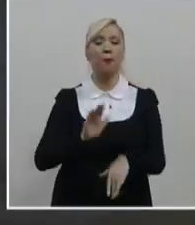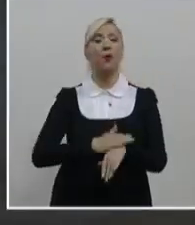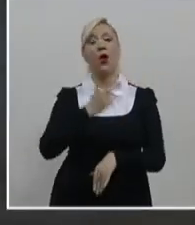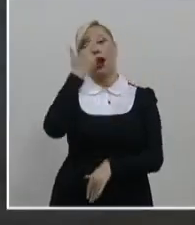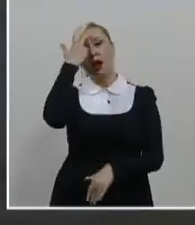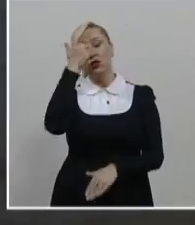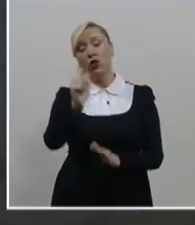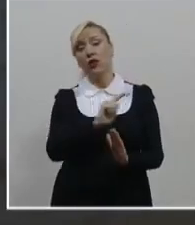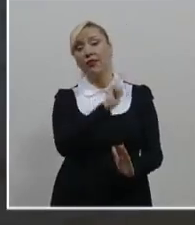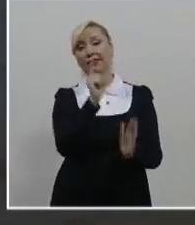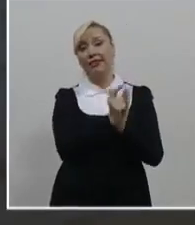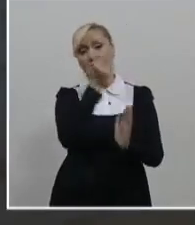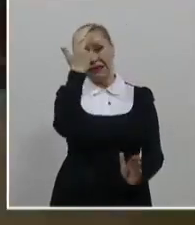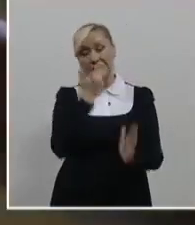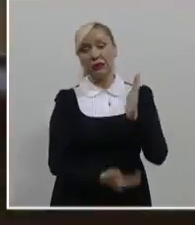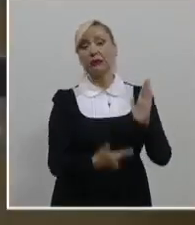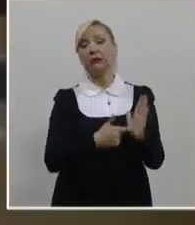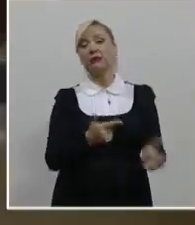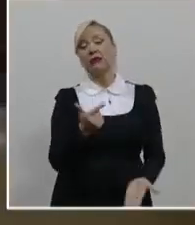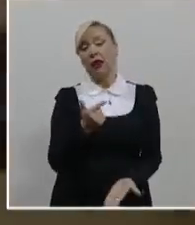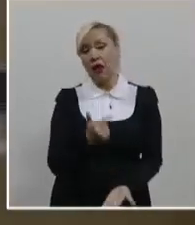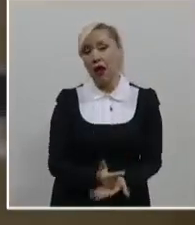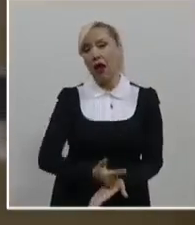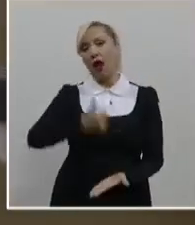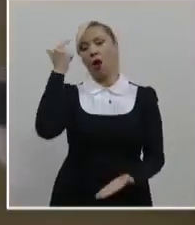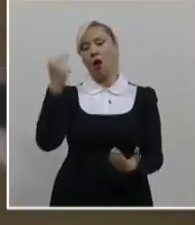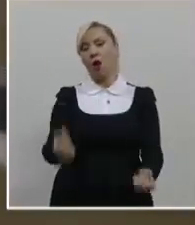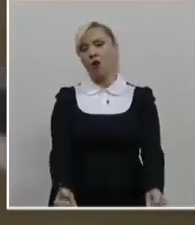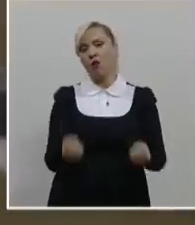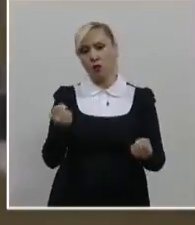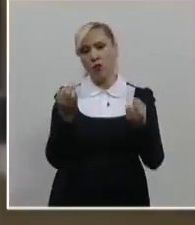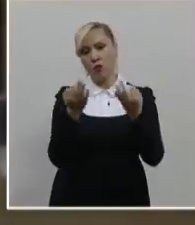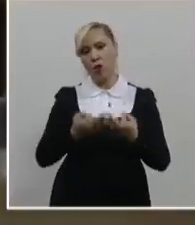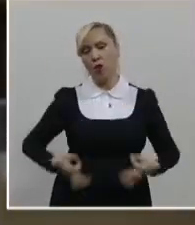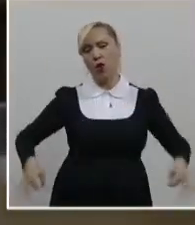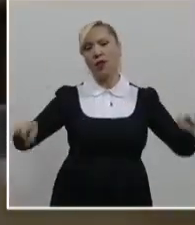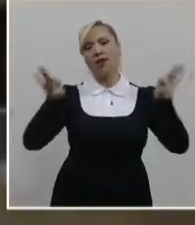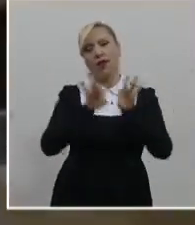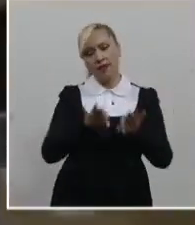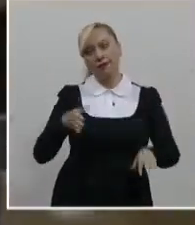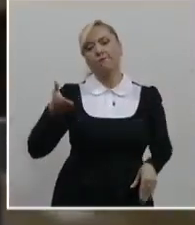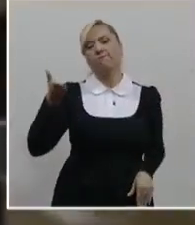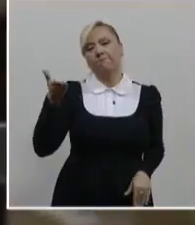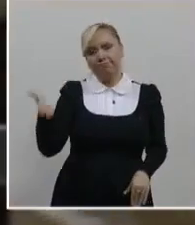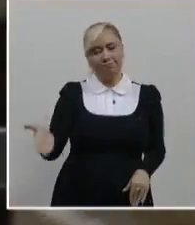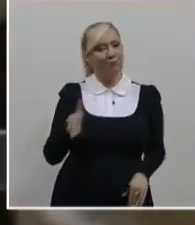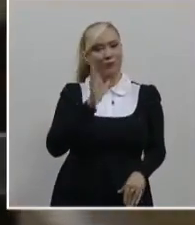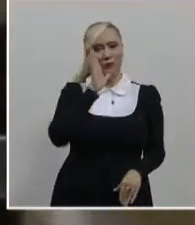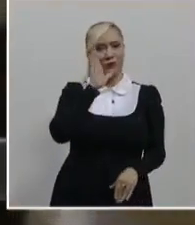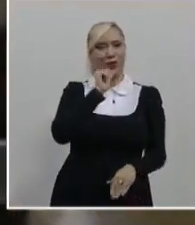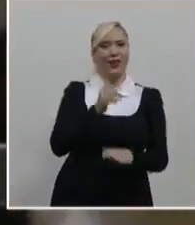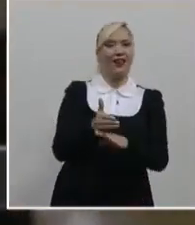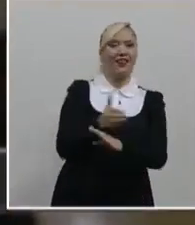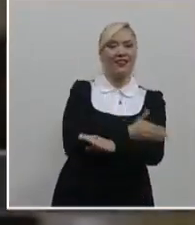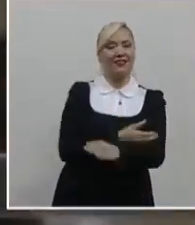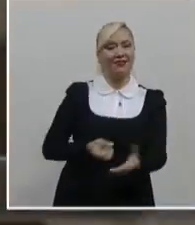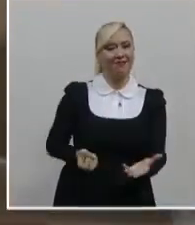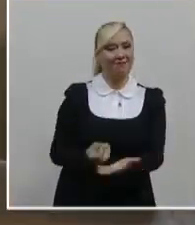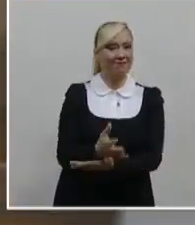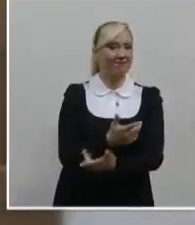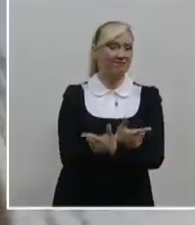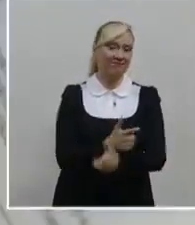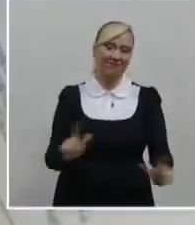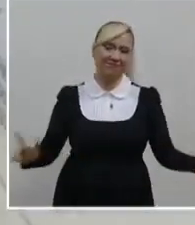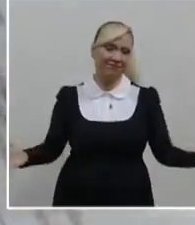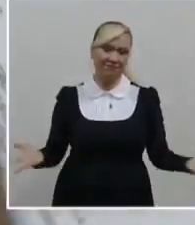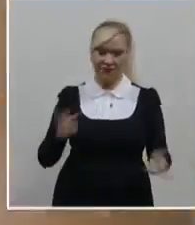pues se justifica objetiva y razonablemente por la mayor relevancia penal de las conductas delictivas allí previstas, ni atenta contra